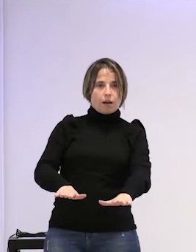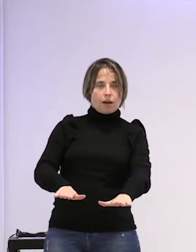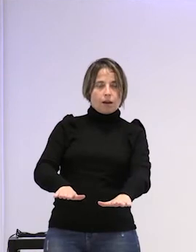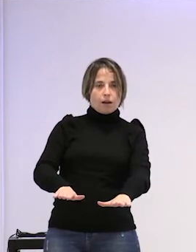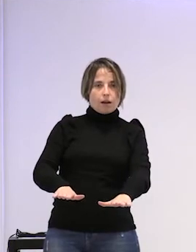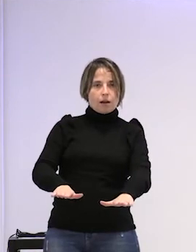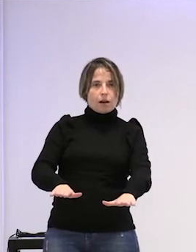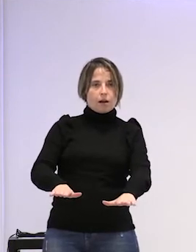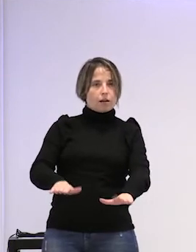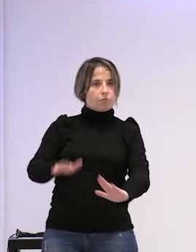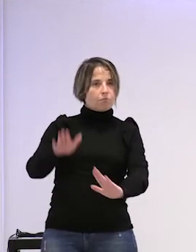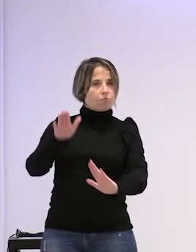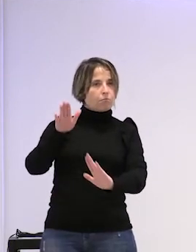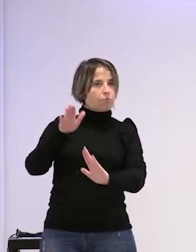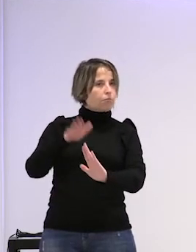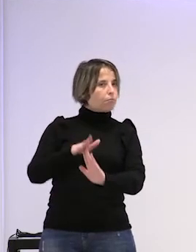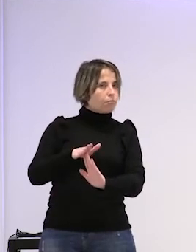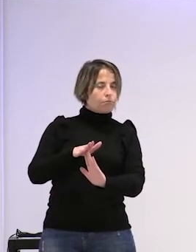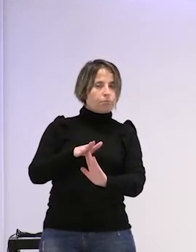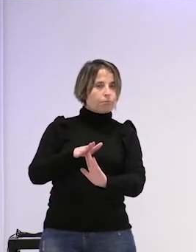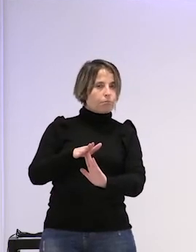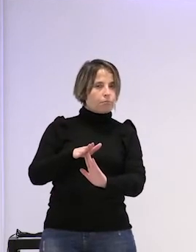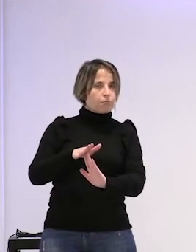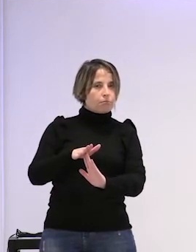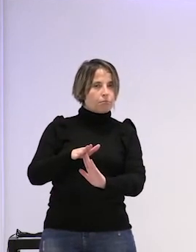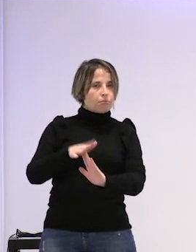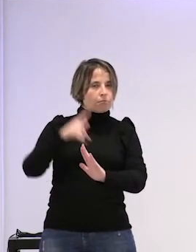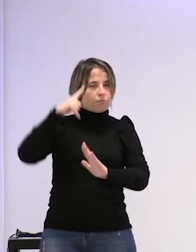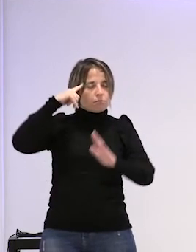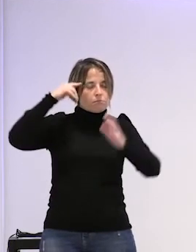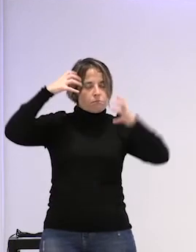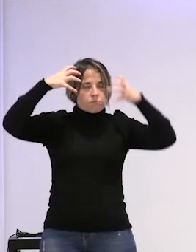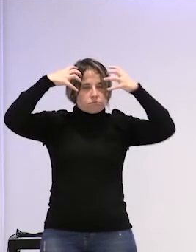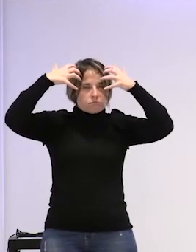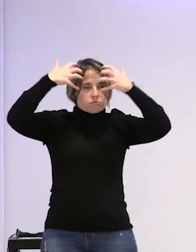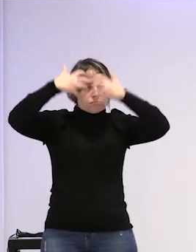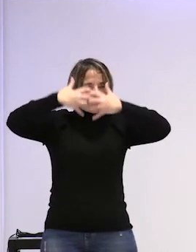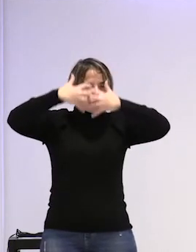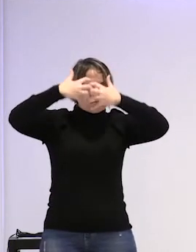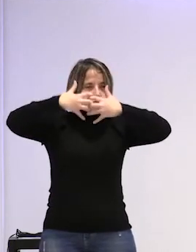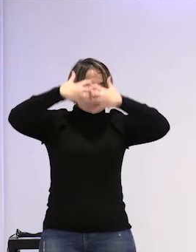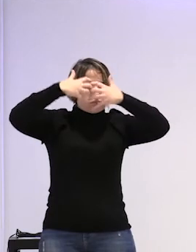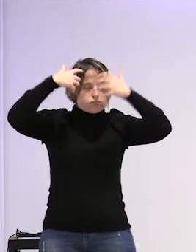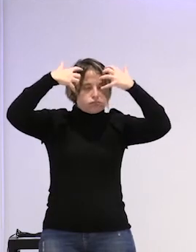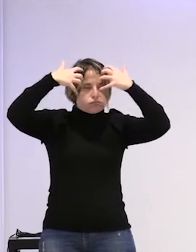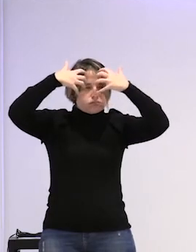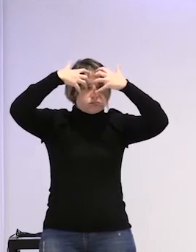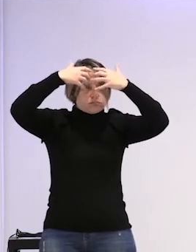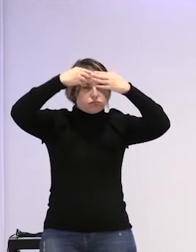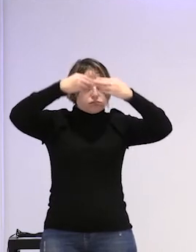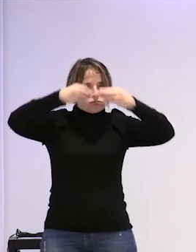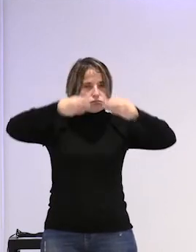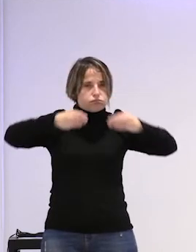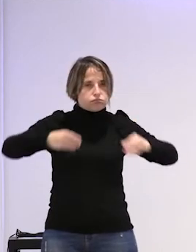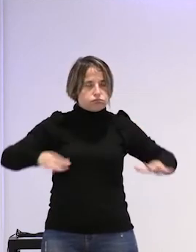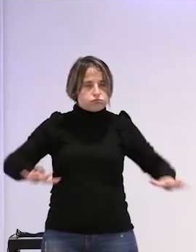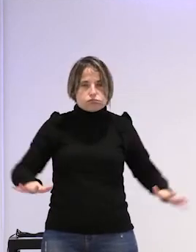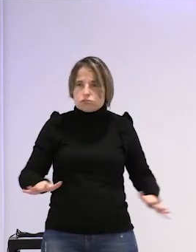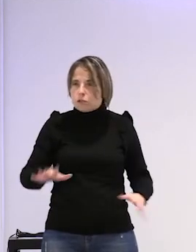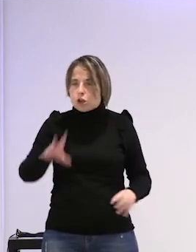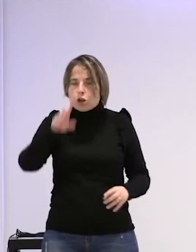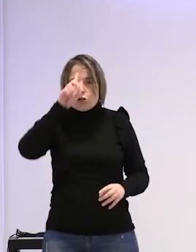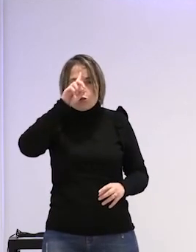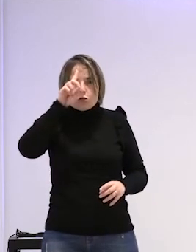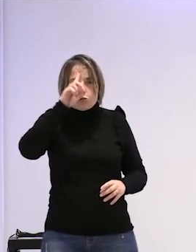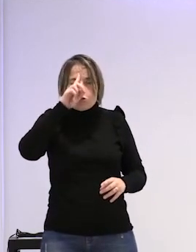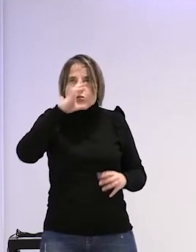inmóvil los sesos dejaron de estar presentes y no sé